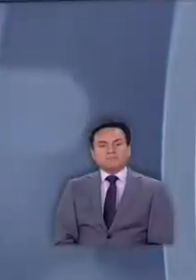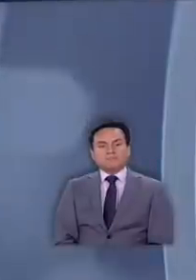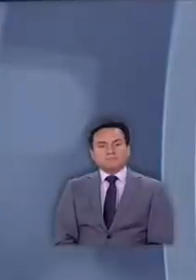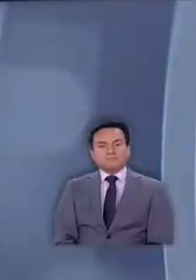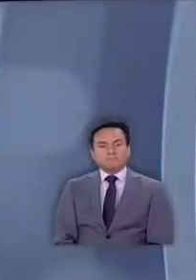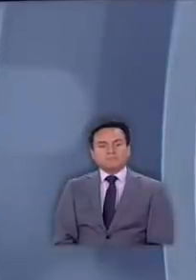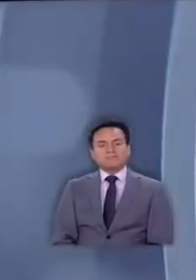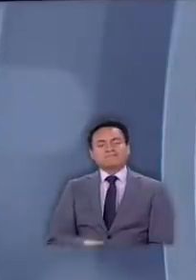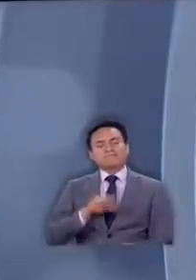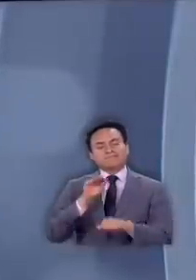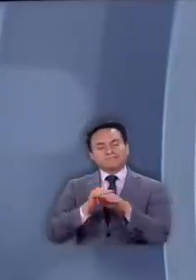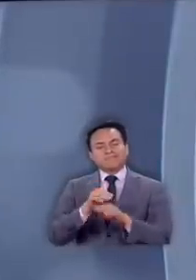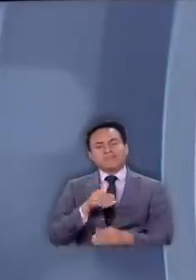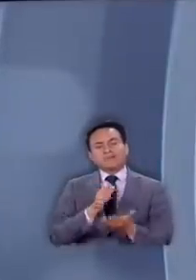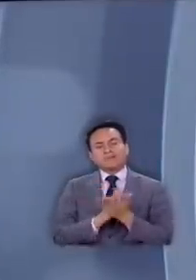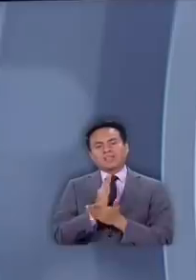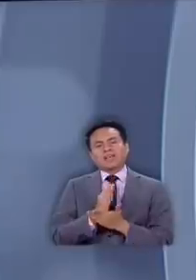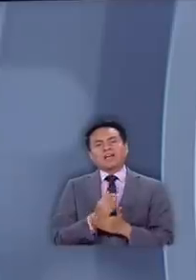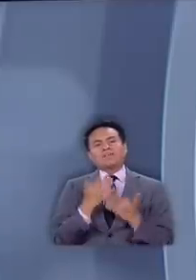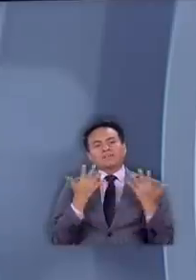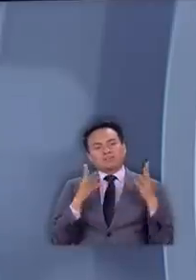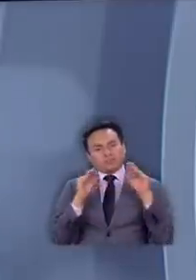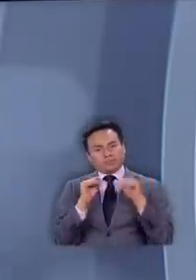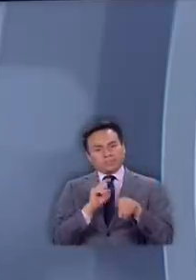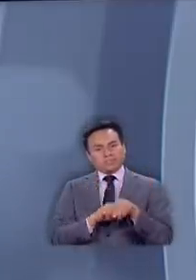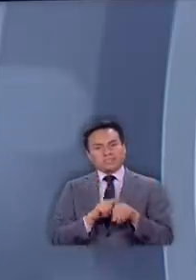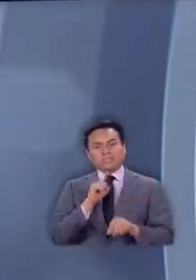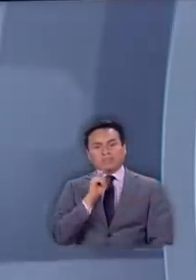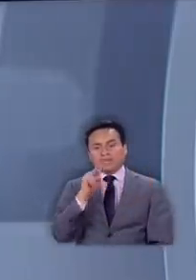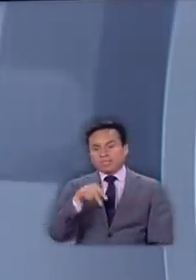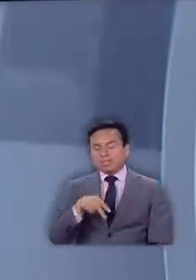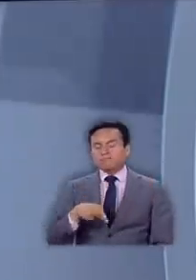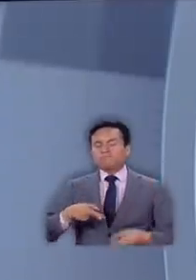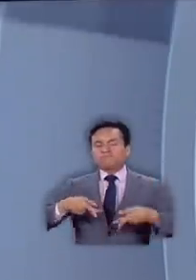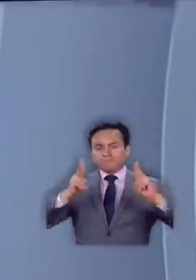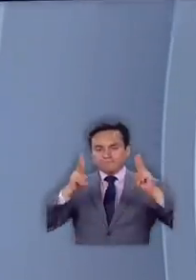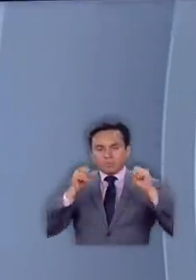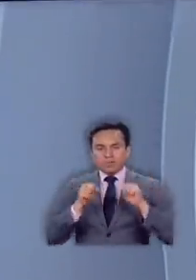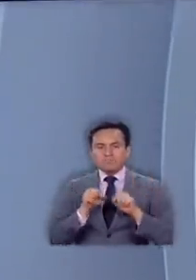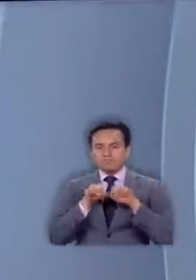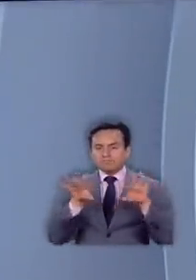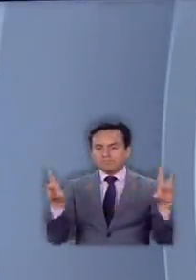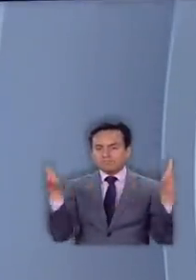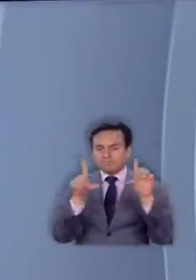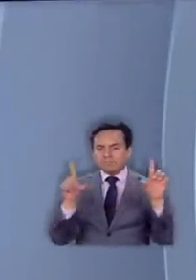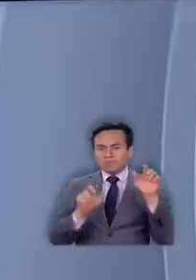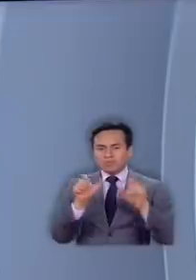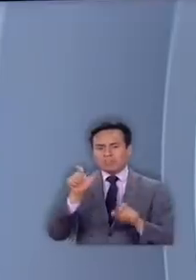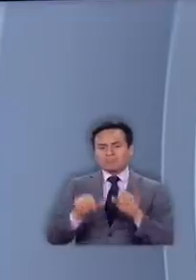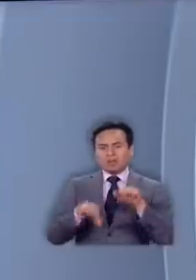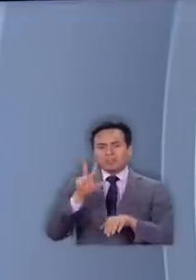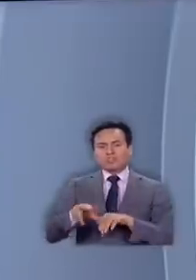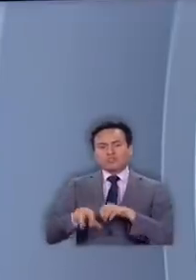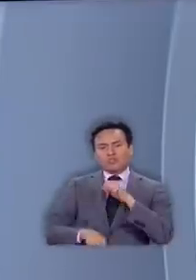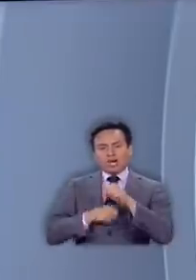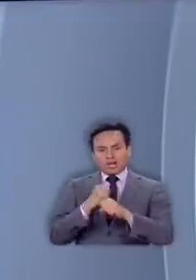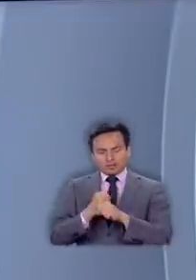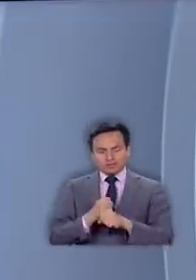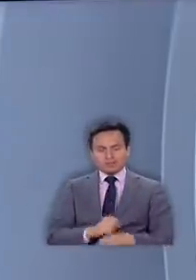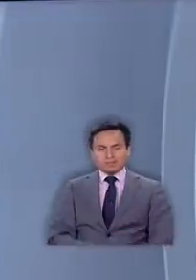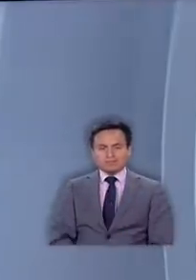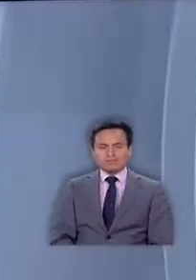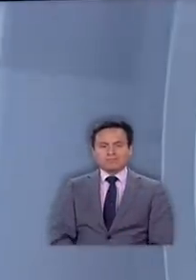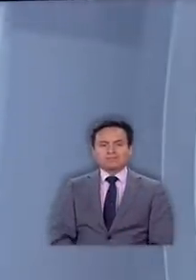Y le recordamos que a partir de las 22 horas Televisión Nacional está autorizada para transmitir programas para mayores de 18 años.